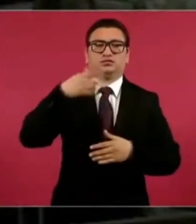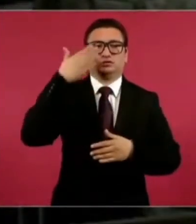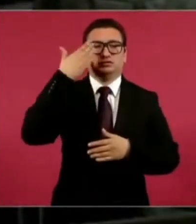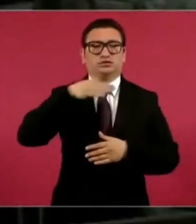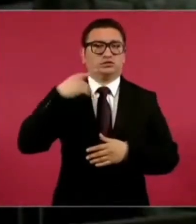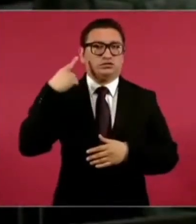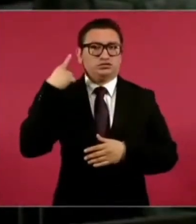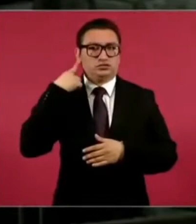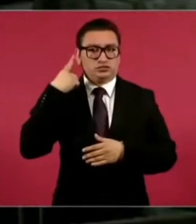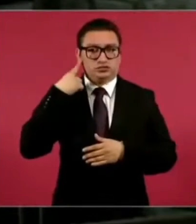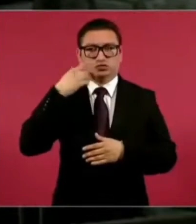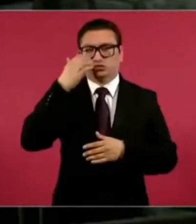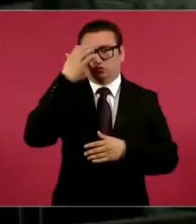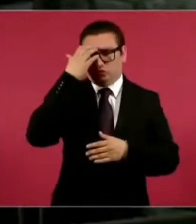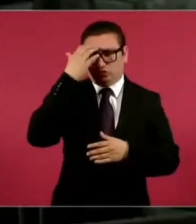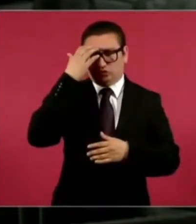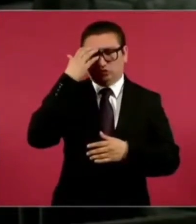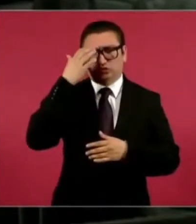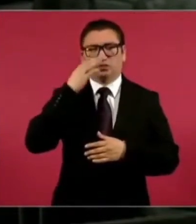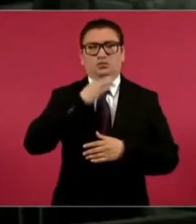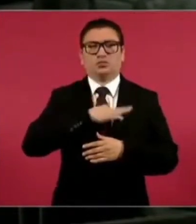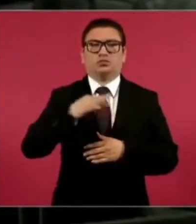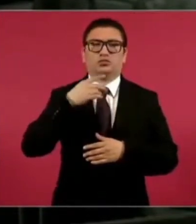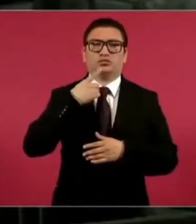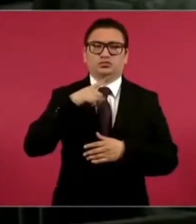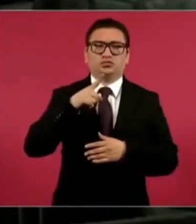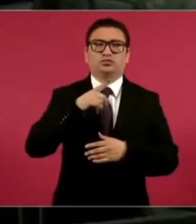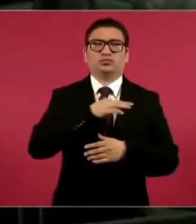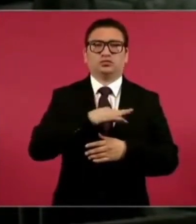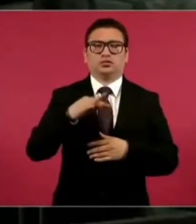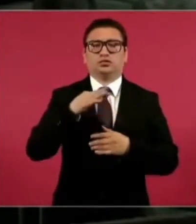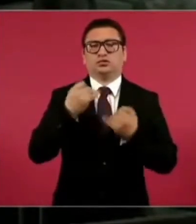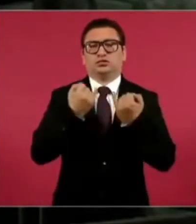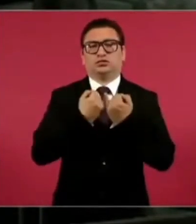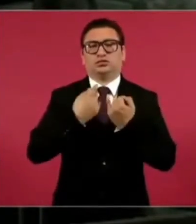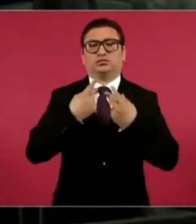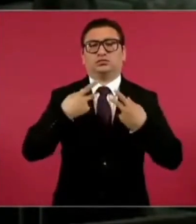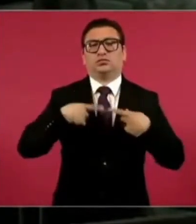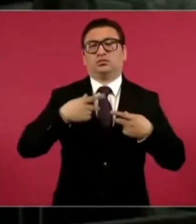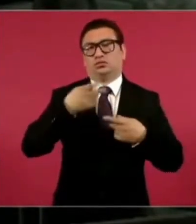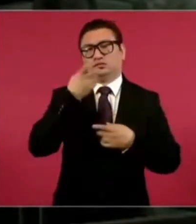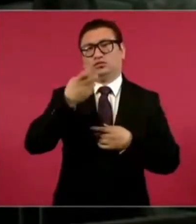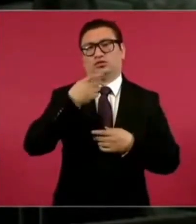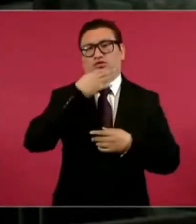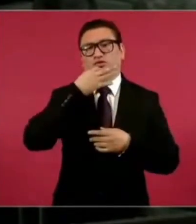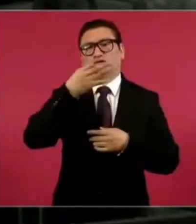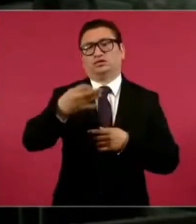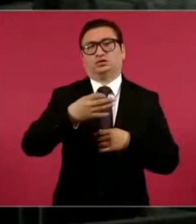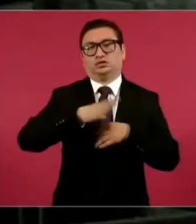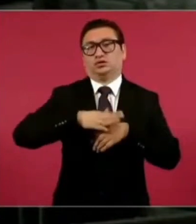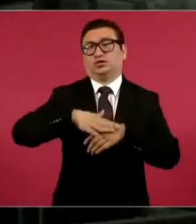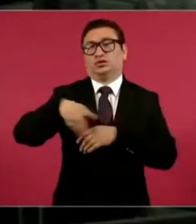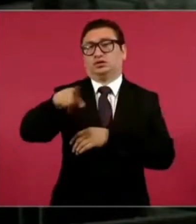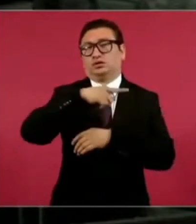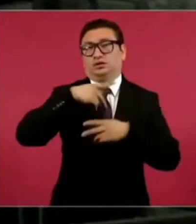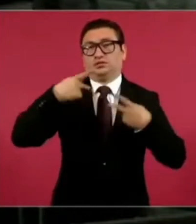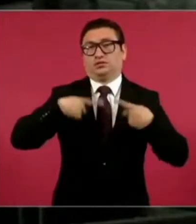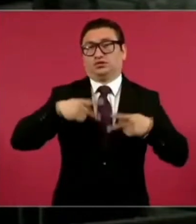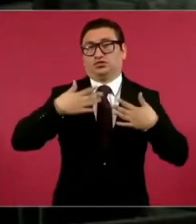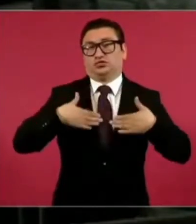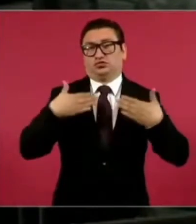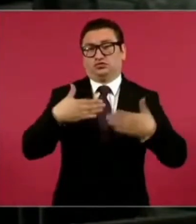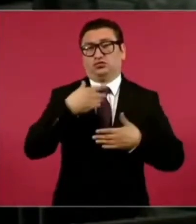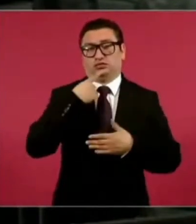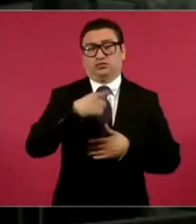de las que usted tiene conocimiento, no recurre a las denuncias y que la denuncia pública, por eso le menciono que sí tendrían la confianza las personas de